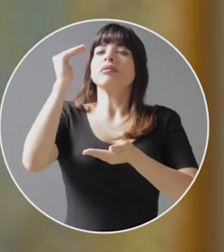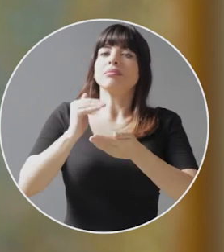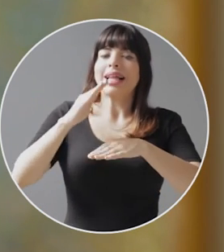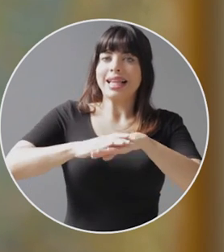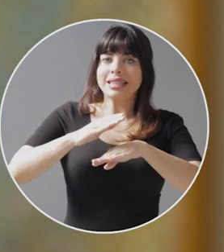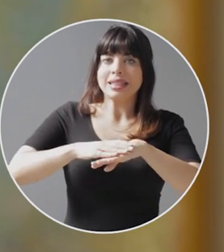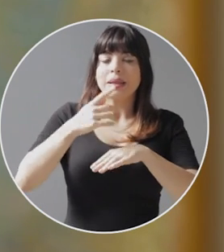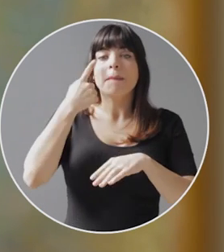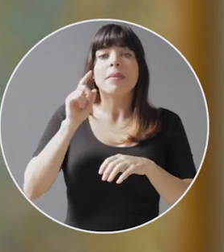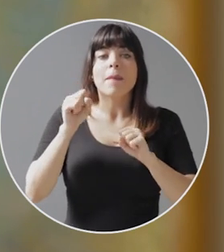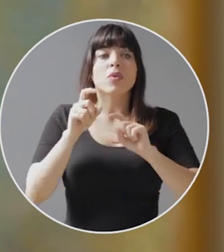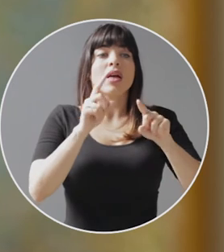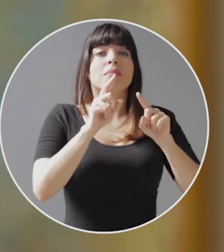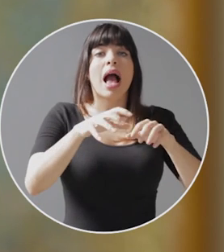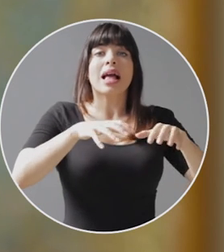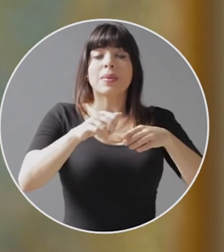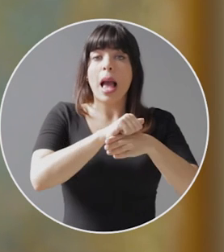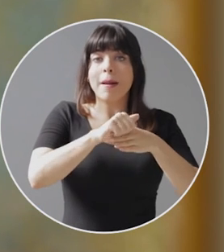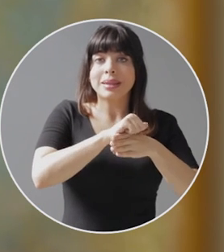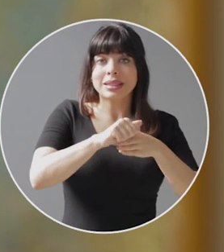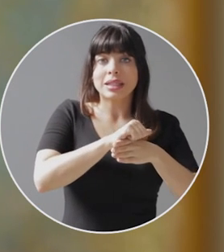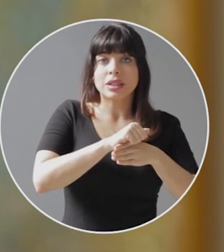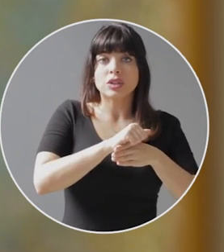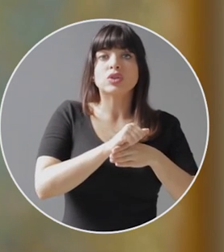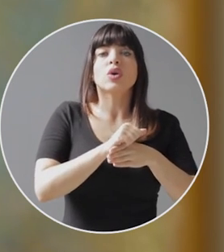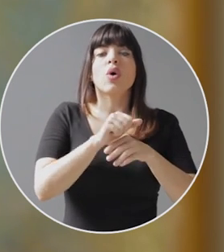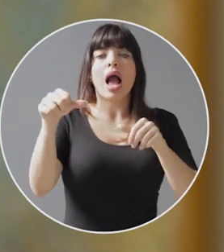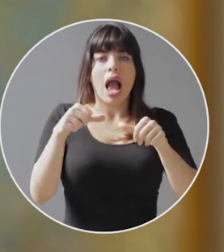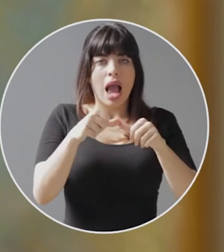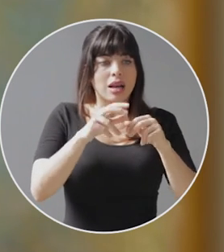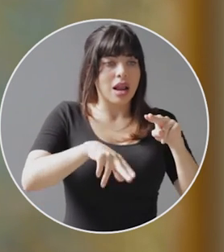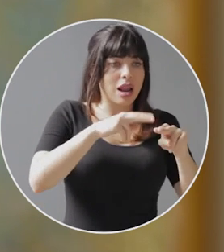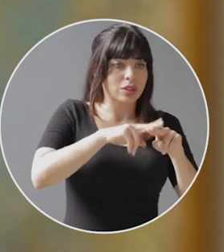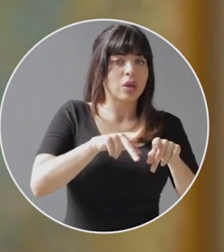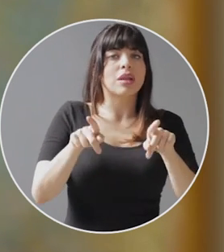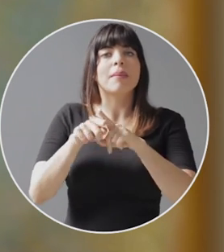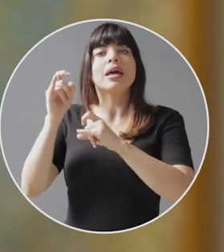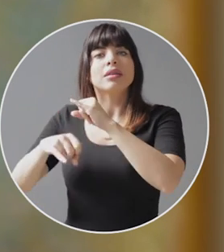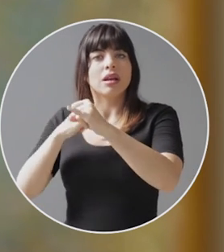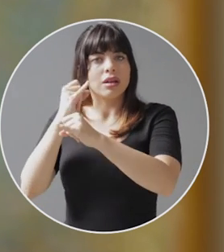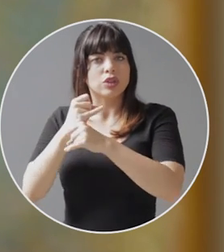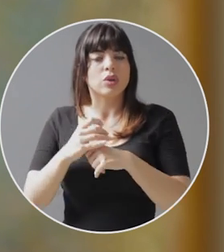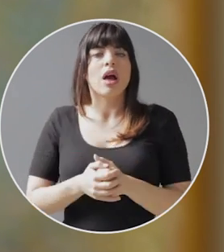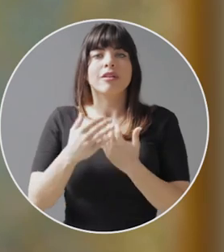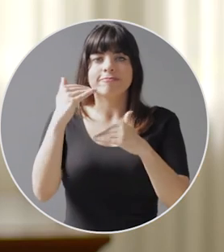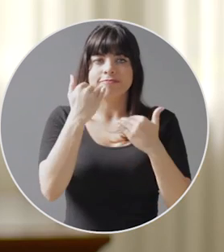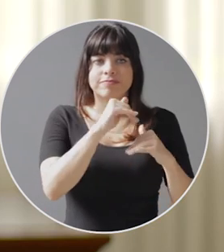de licencias y permisos para asistir a actividades de capacitación tanto en el ámbito nacional como internacional.